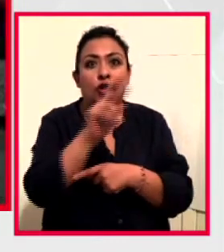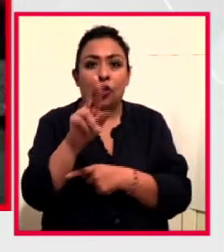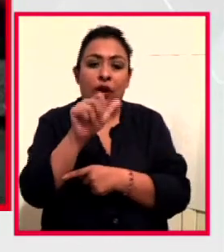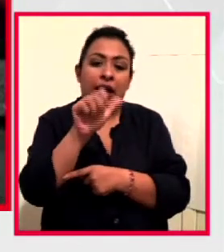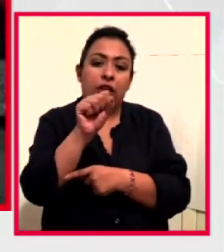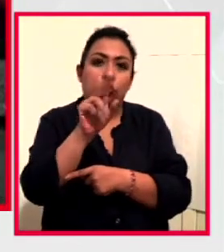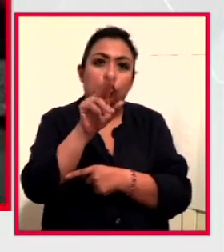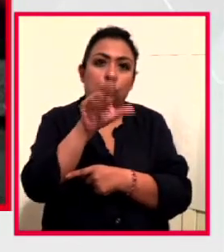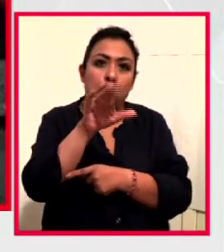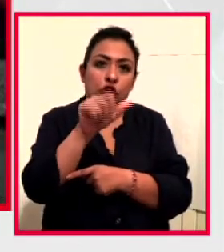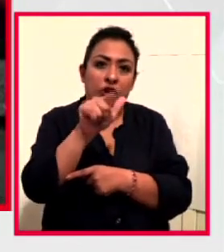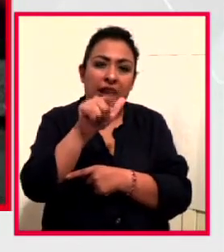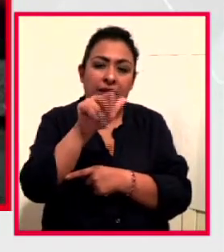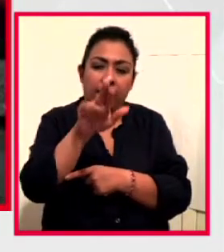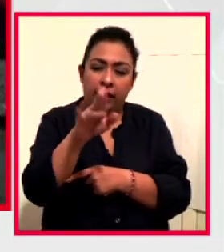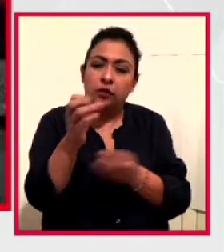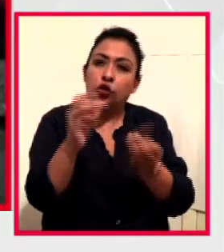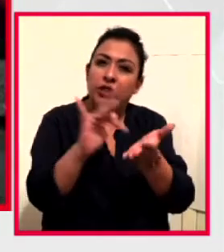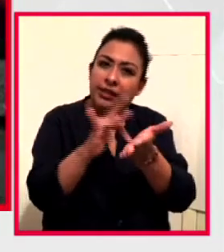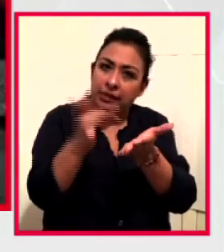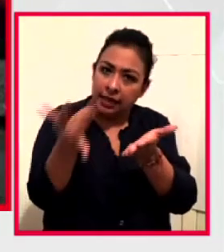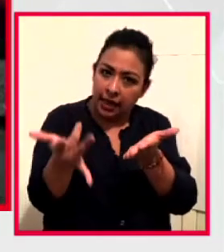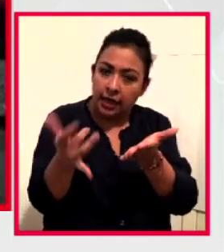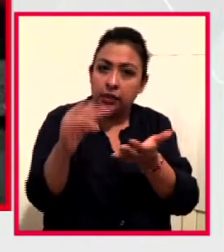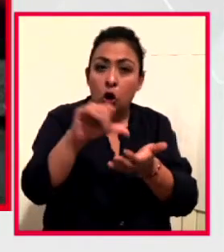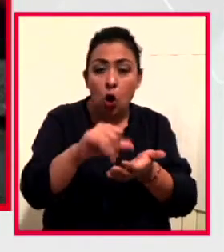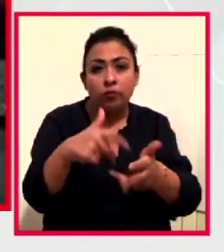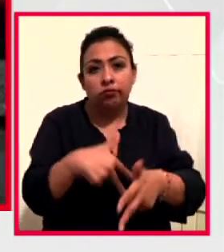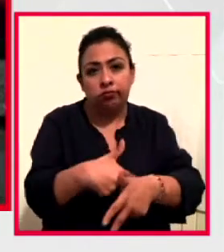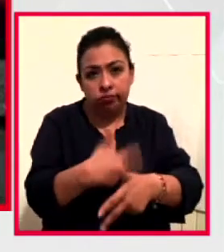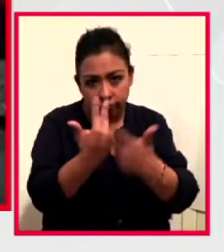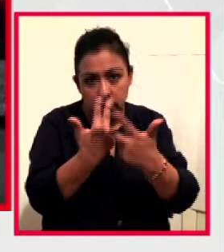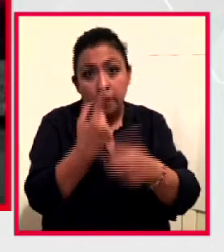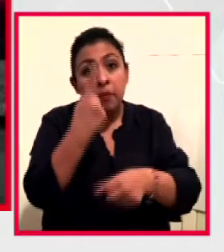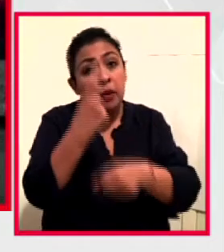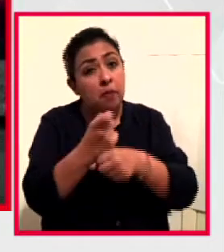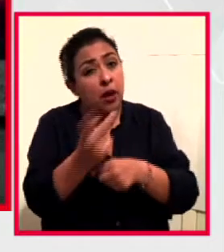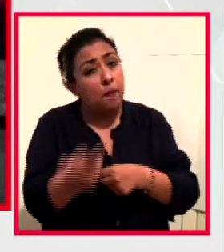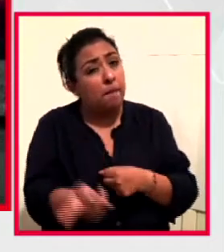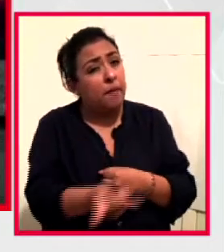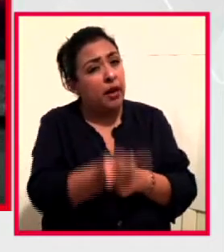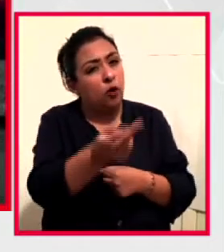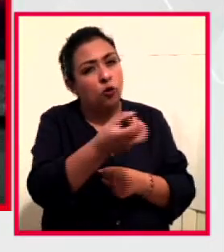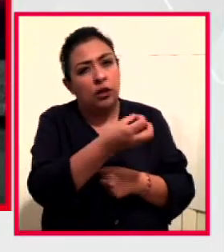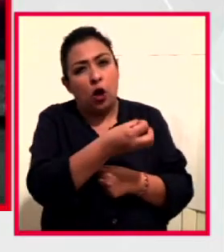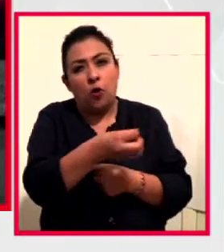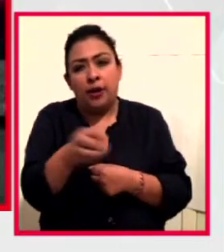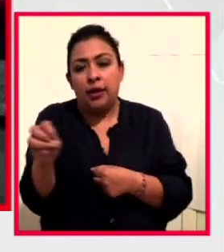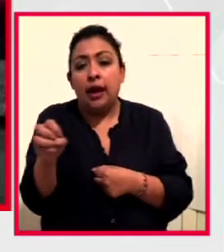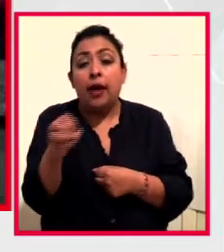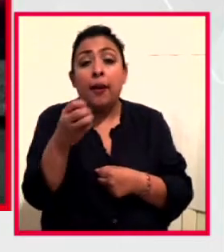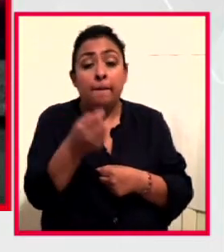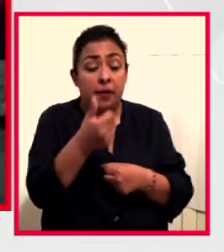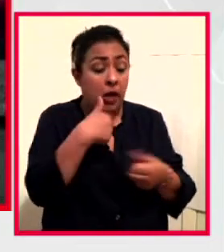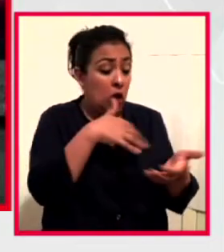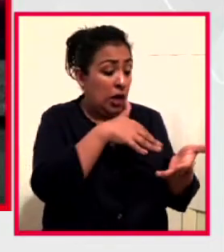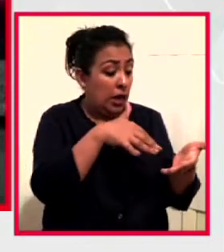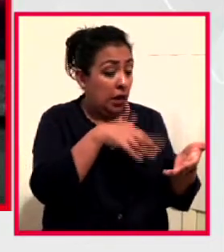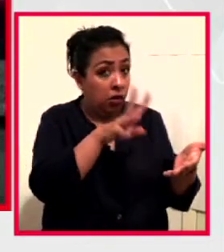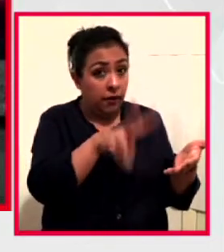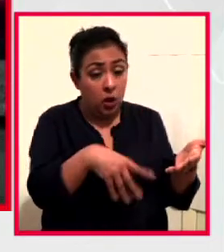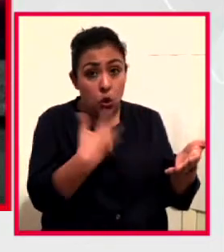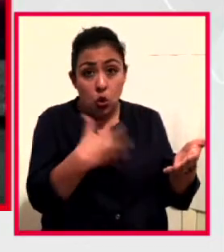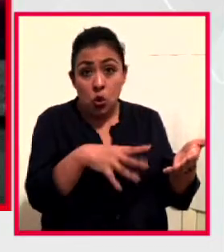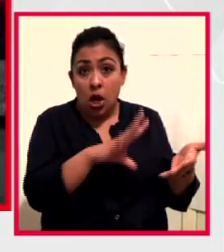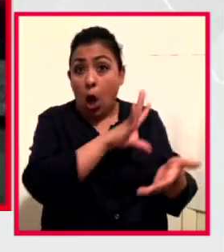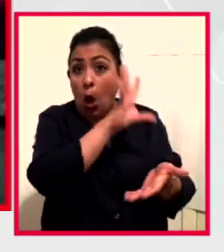Asunción, muchas gracias por estar con nosotros, y antes que nada la pregunta obligada después de leer este impresionante resumen